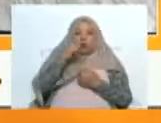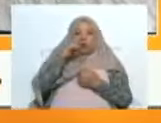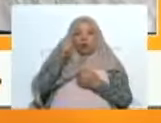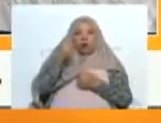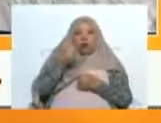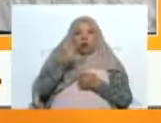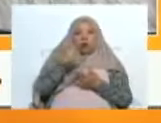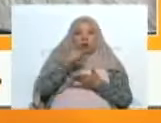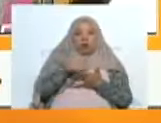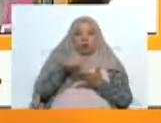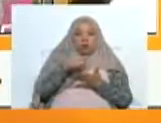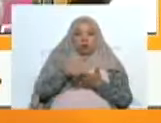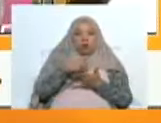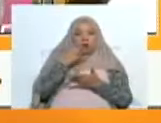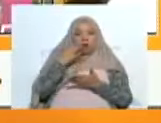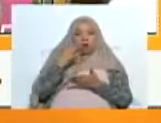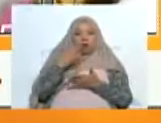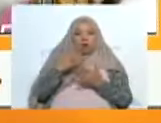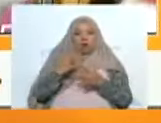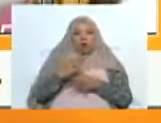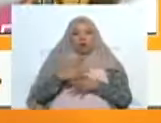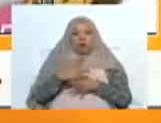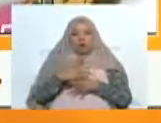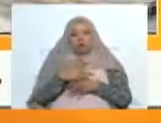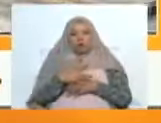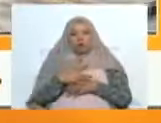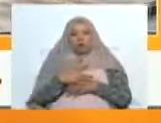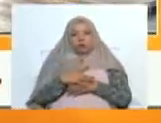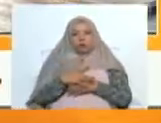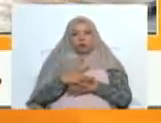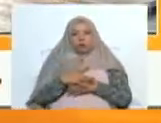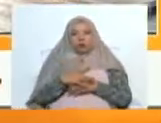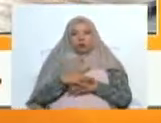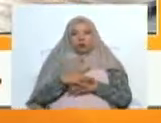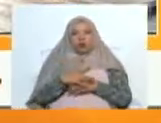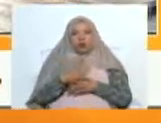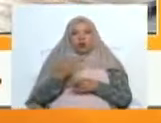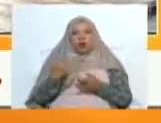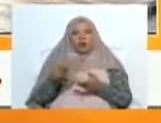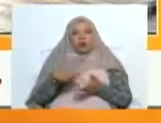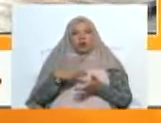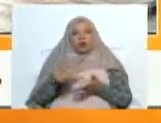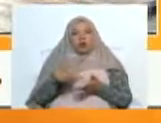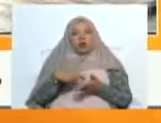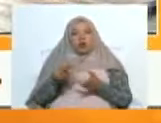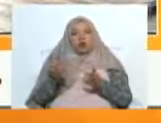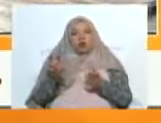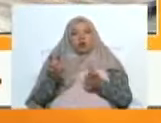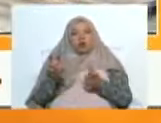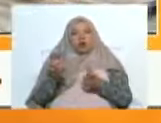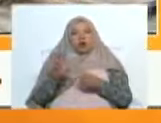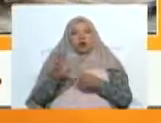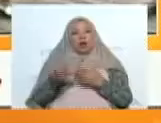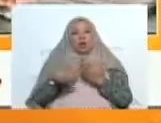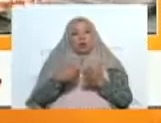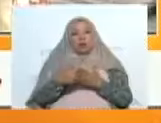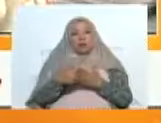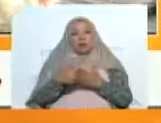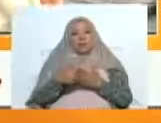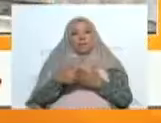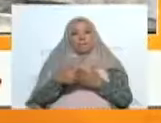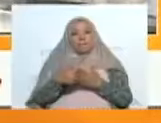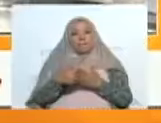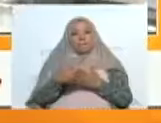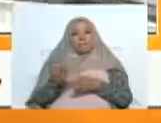firmaba el expediente del Joropo. Ahí se anuncia el del tamunangue. Y recientemente en Barquisimeto, en el monumento Flor de